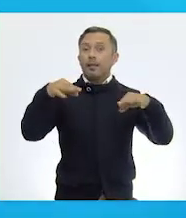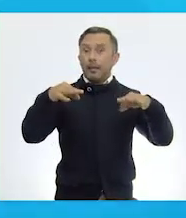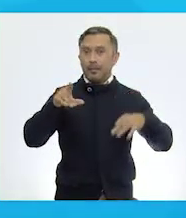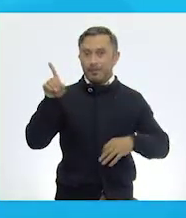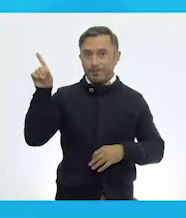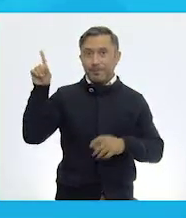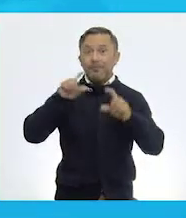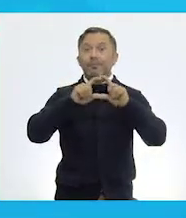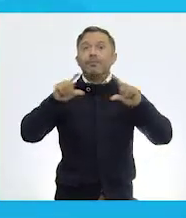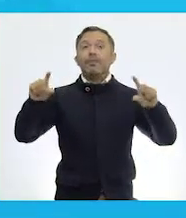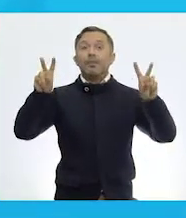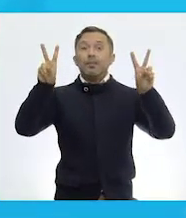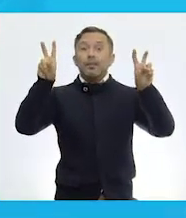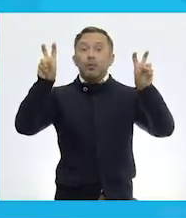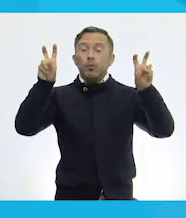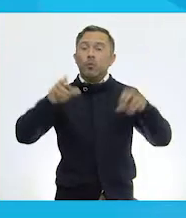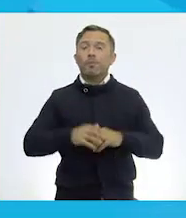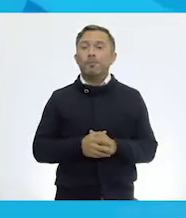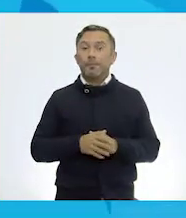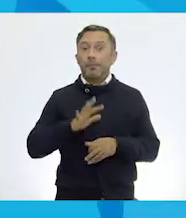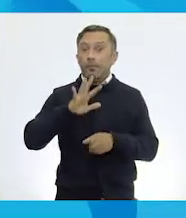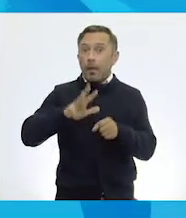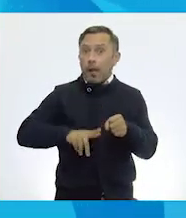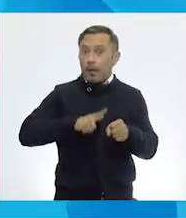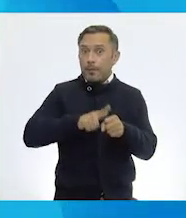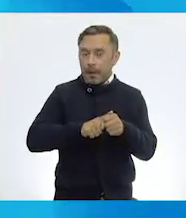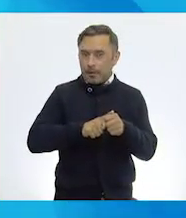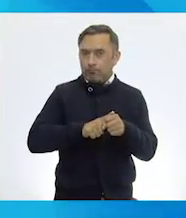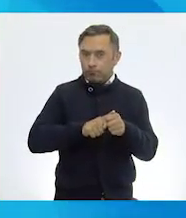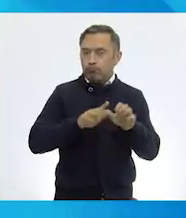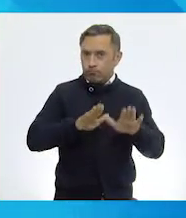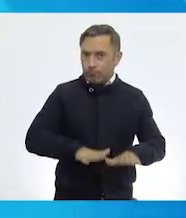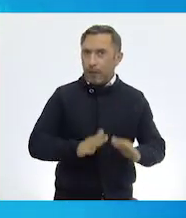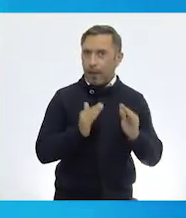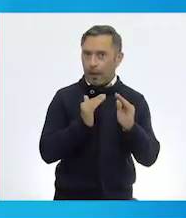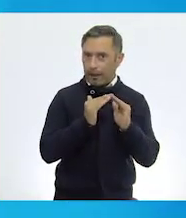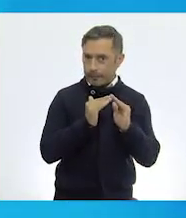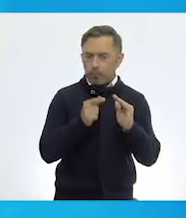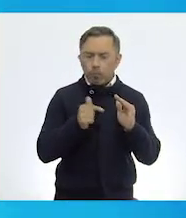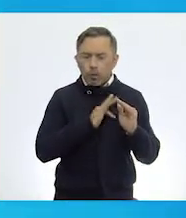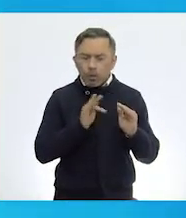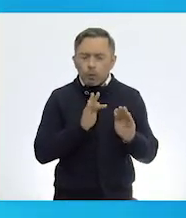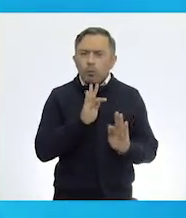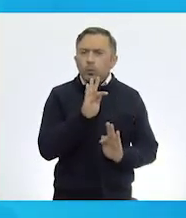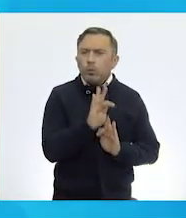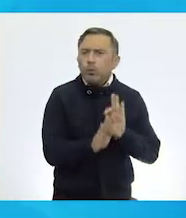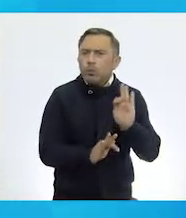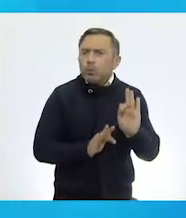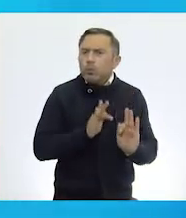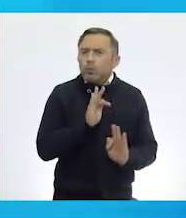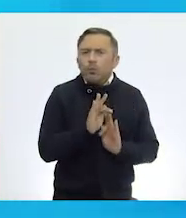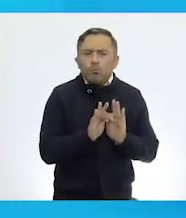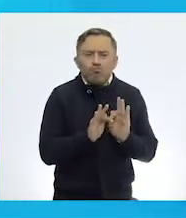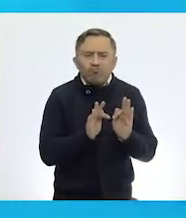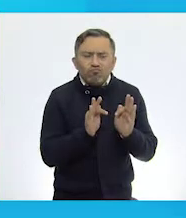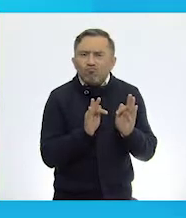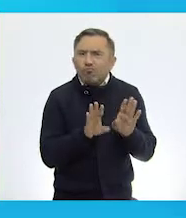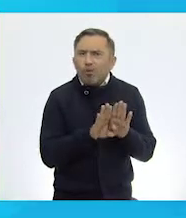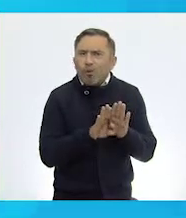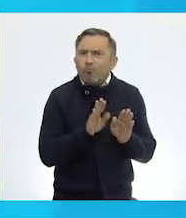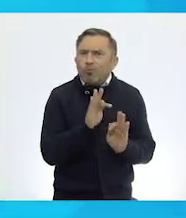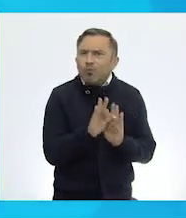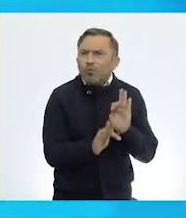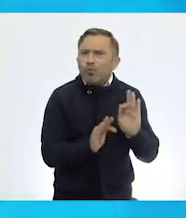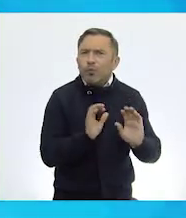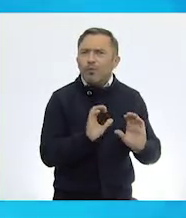animales domésticos y su cuidado. Como pueden ver, son los animales